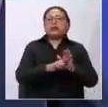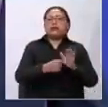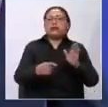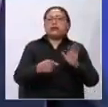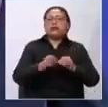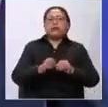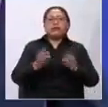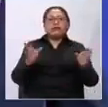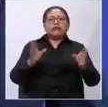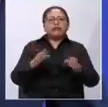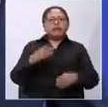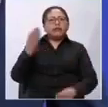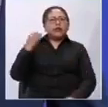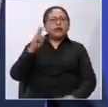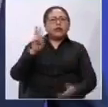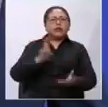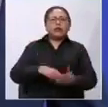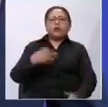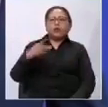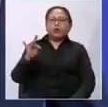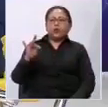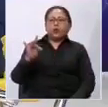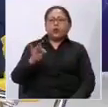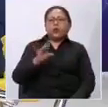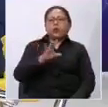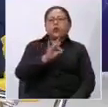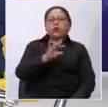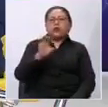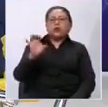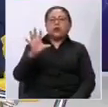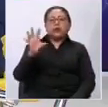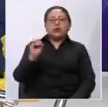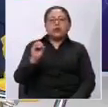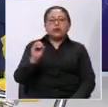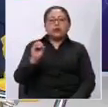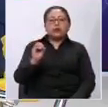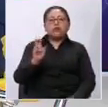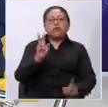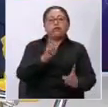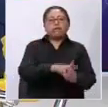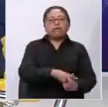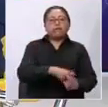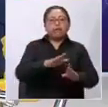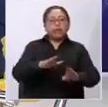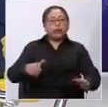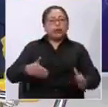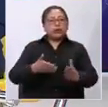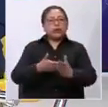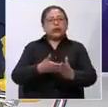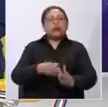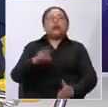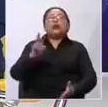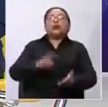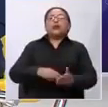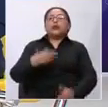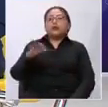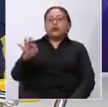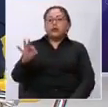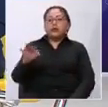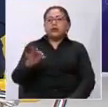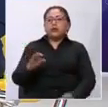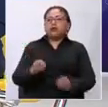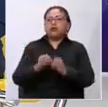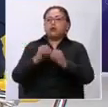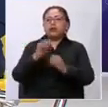había reportado en 2018 850 casos, en 2019 923